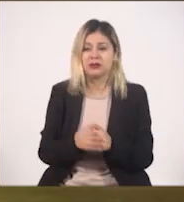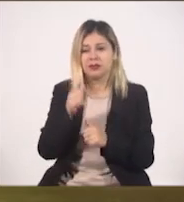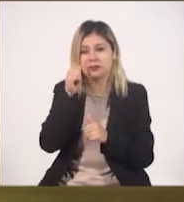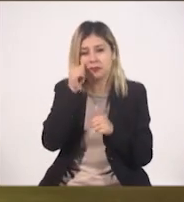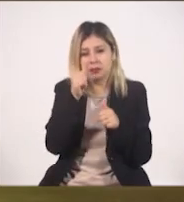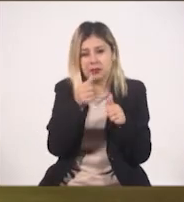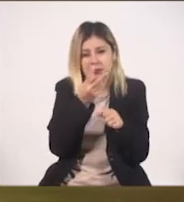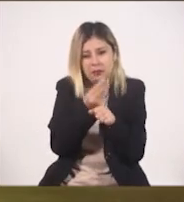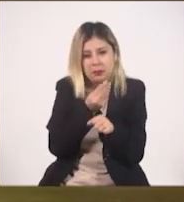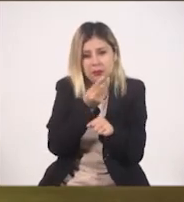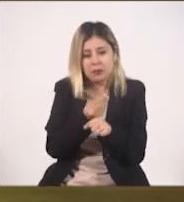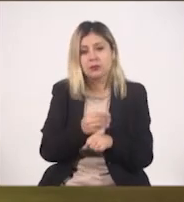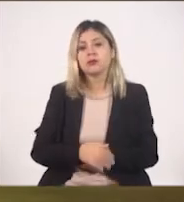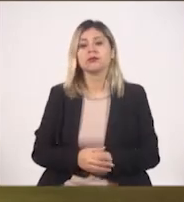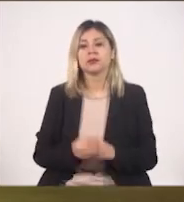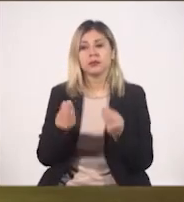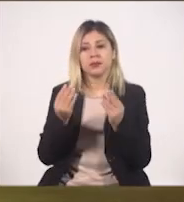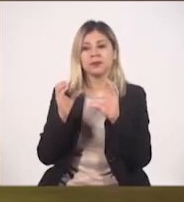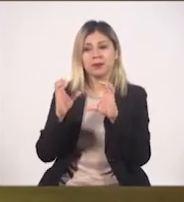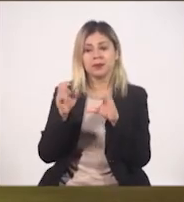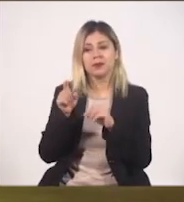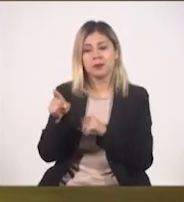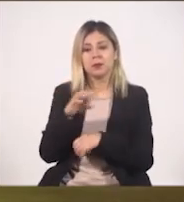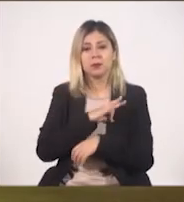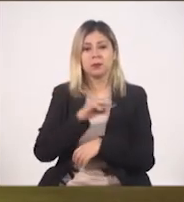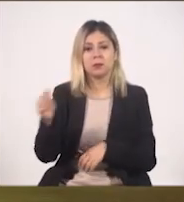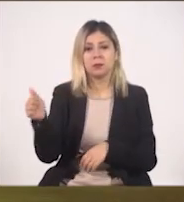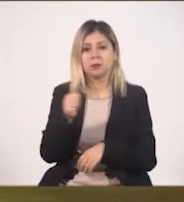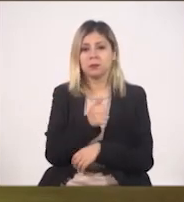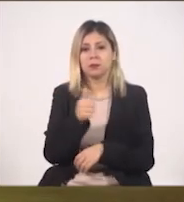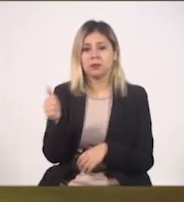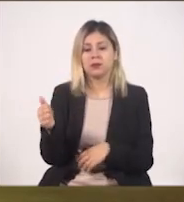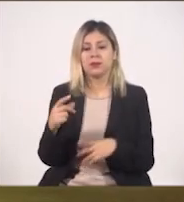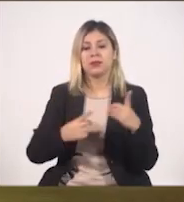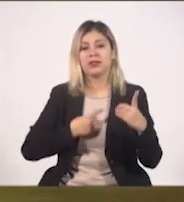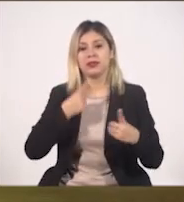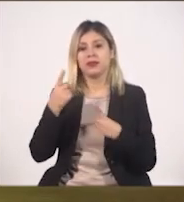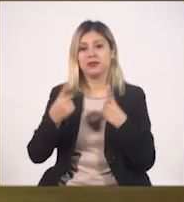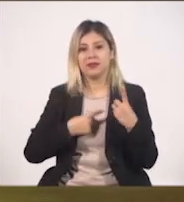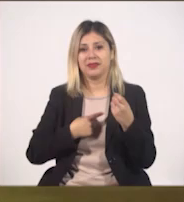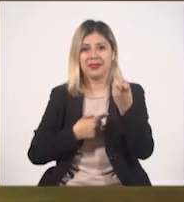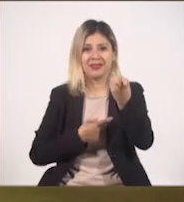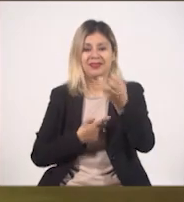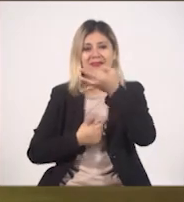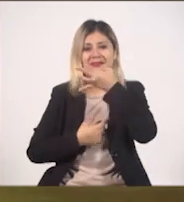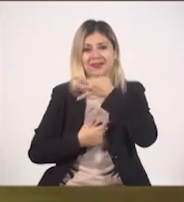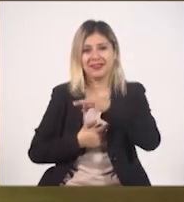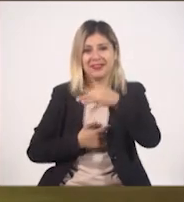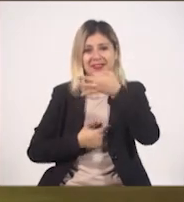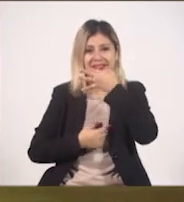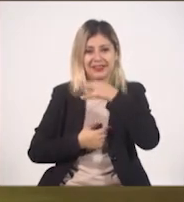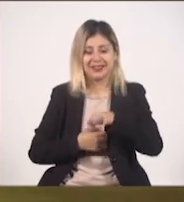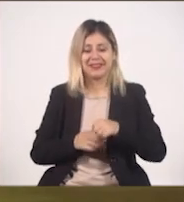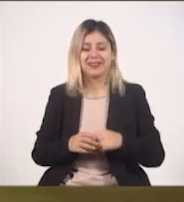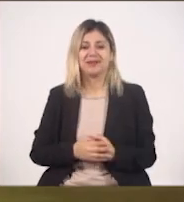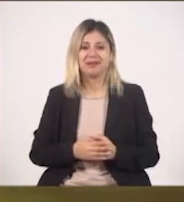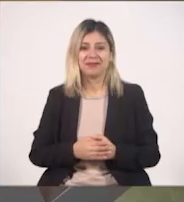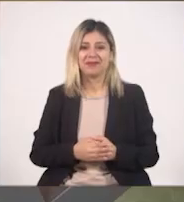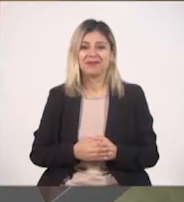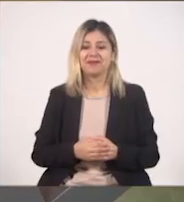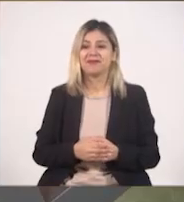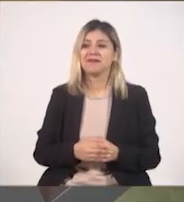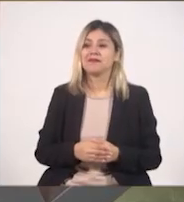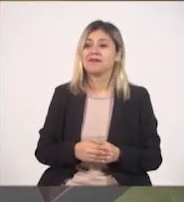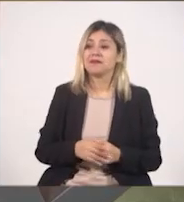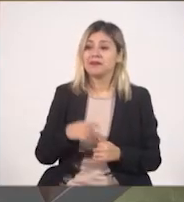gato, pero con mucho cuidado usted se puede trasladar para allá y disfrutar de estas siestas patrias allá en Chiquilistlán. Entonces,